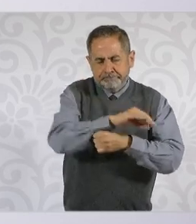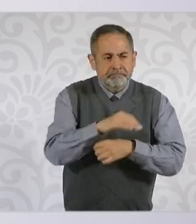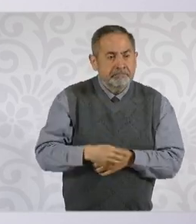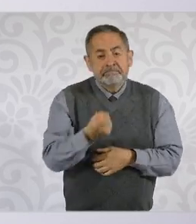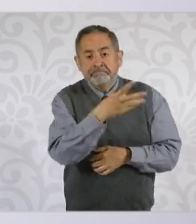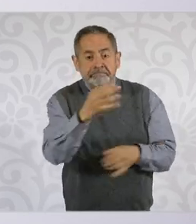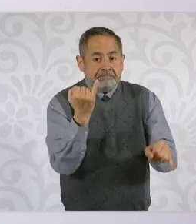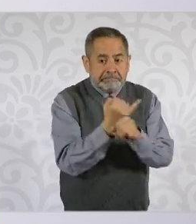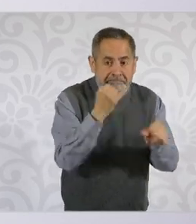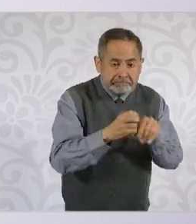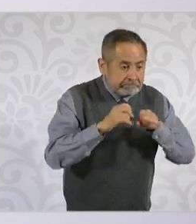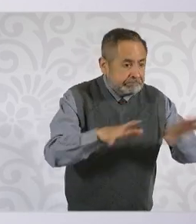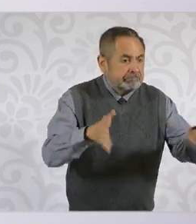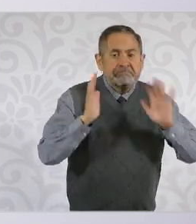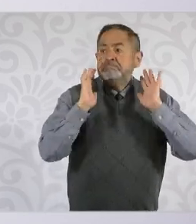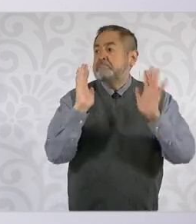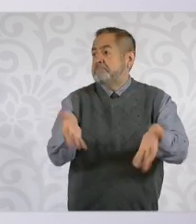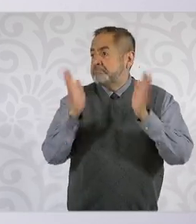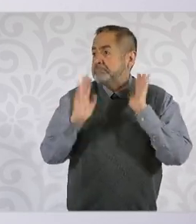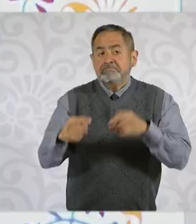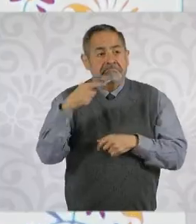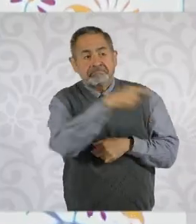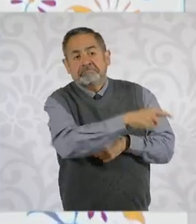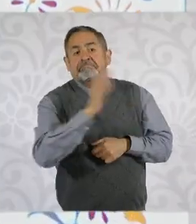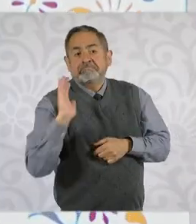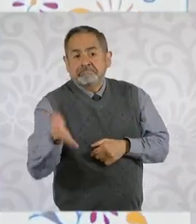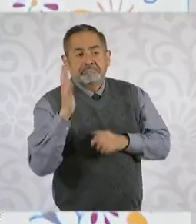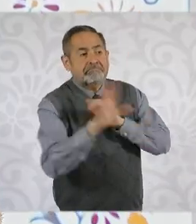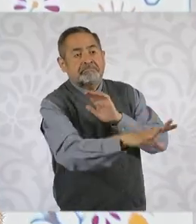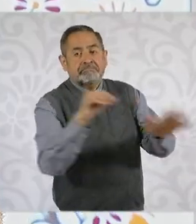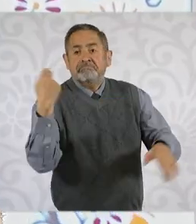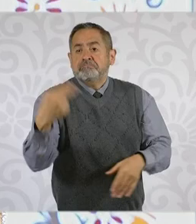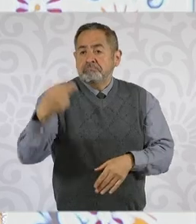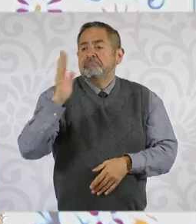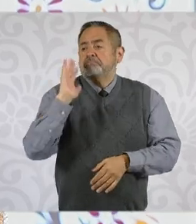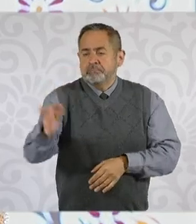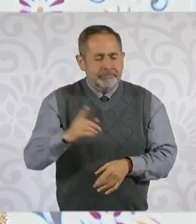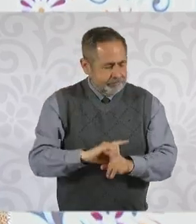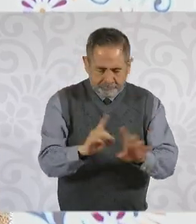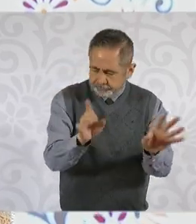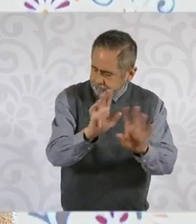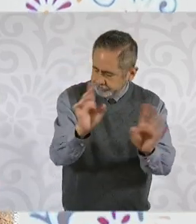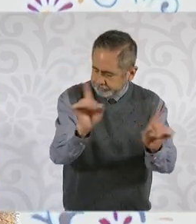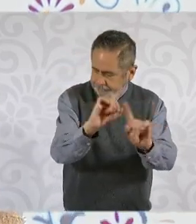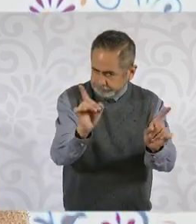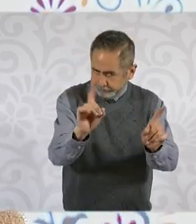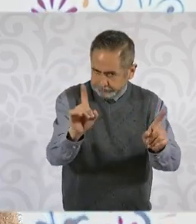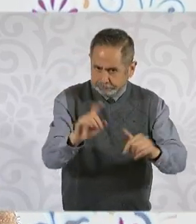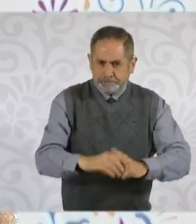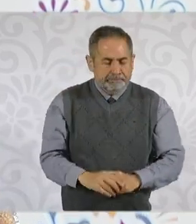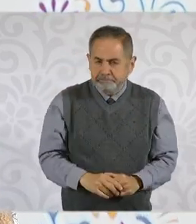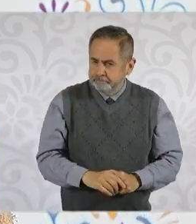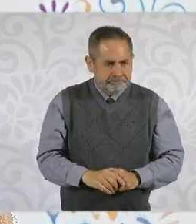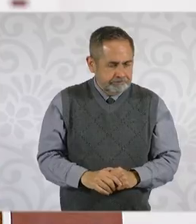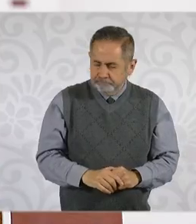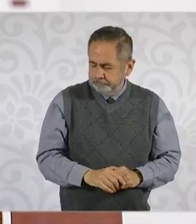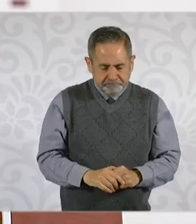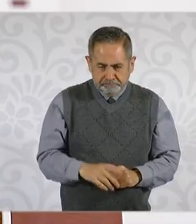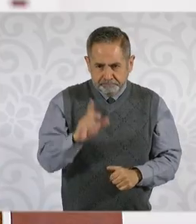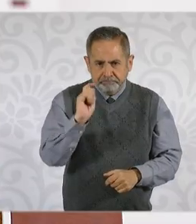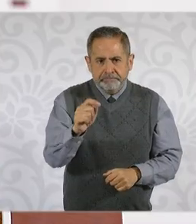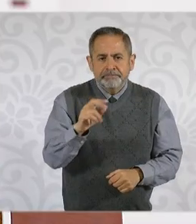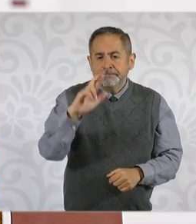redes quien dijo que ya se estaban seleccionando a los jueces. No, la mitad va a ser